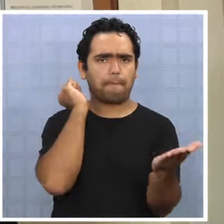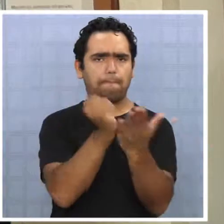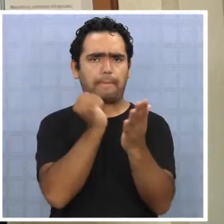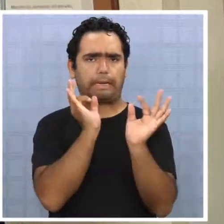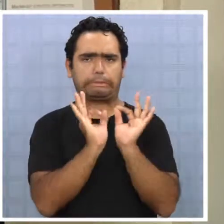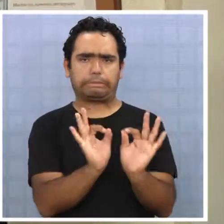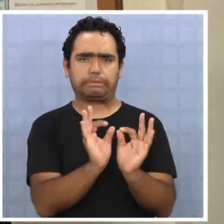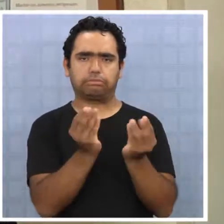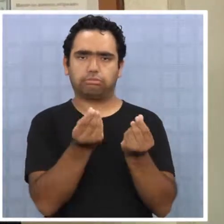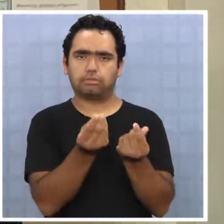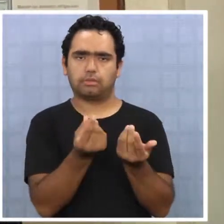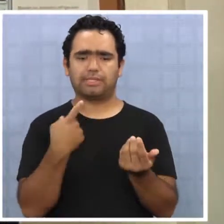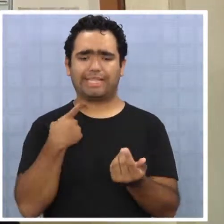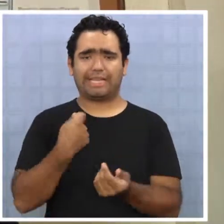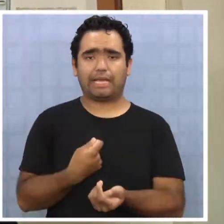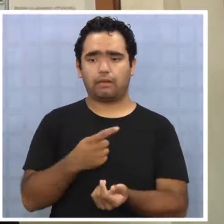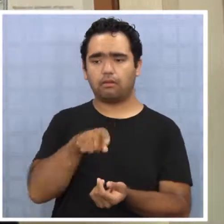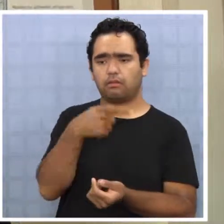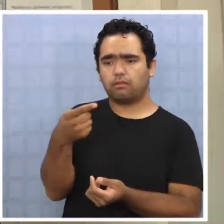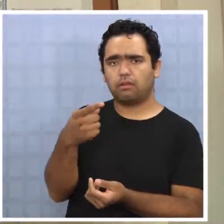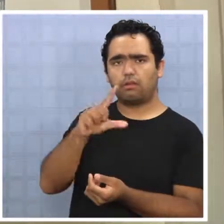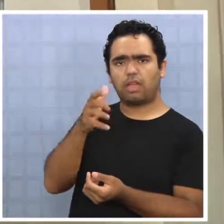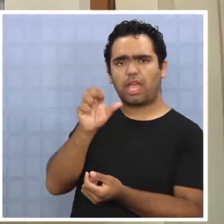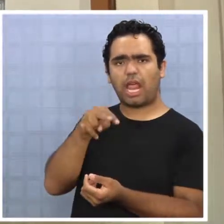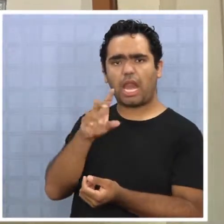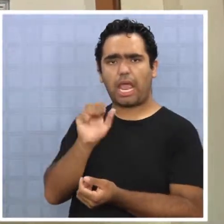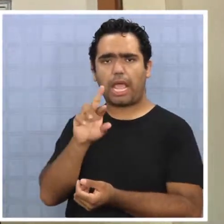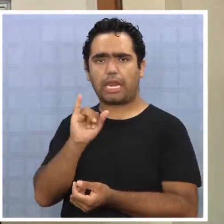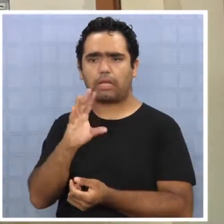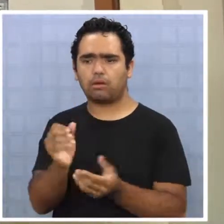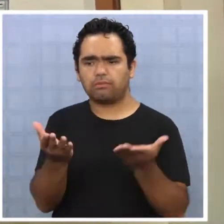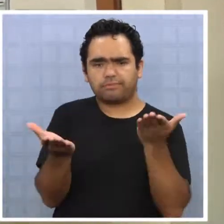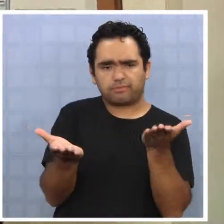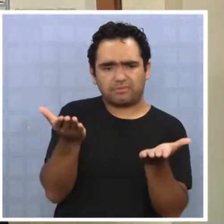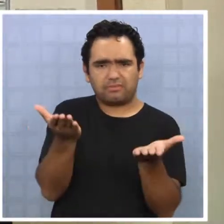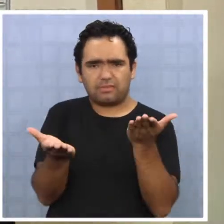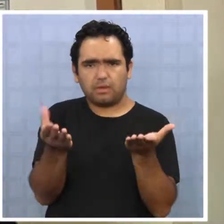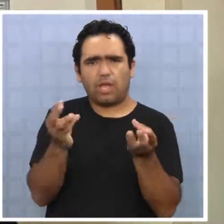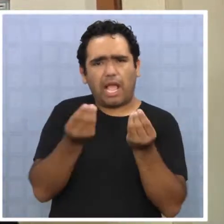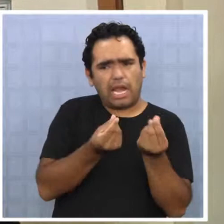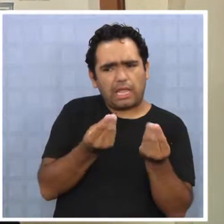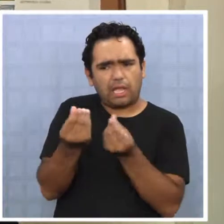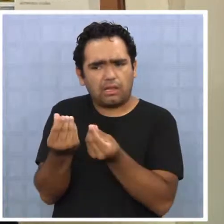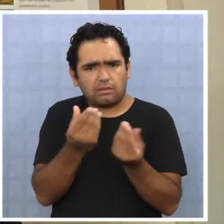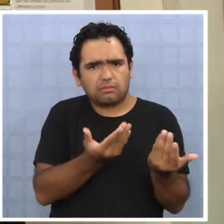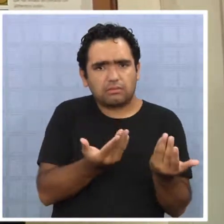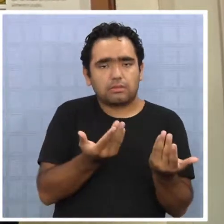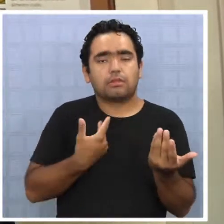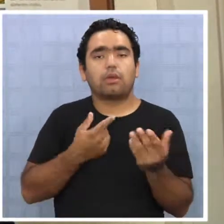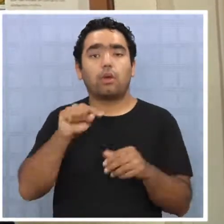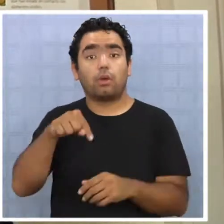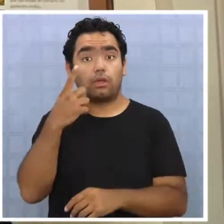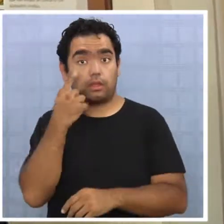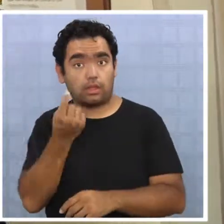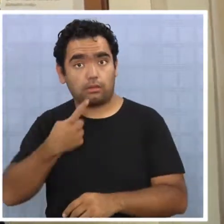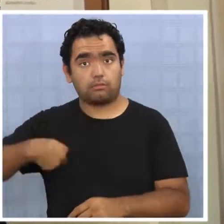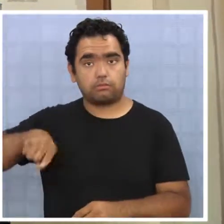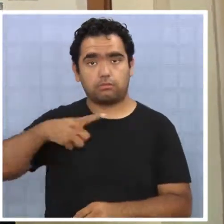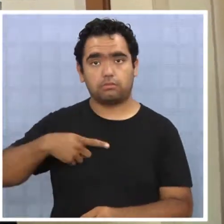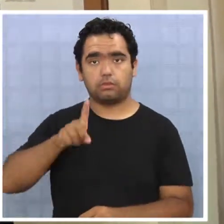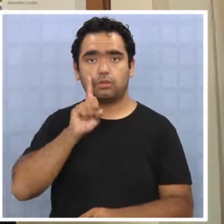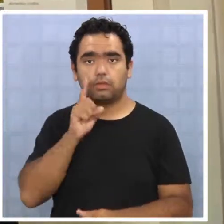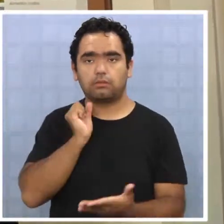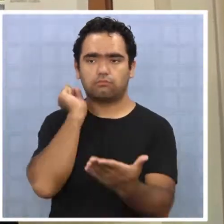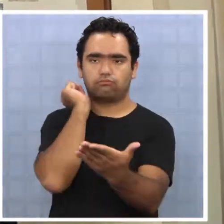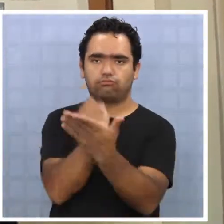y siempre en la discusión de si el genérico cumplía las mismas condiciones o ahora de la misma calidad. Lo que vamos a tener hoy día, productos certificados a